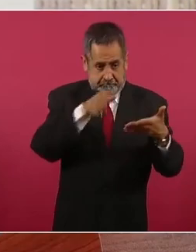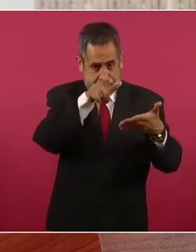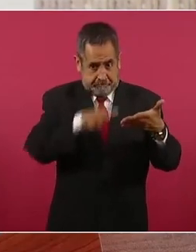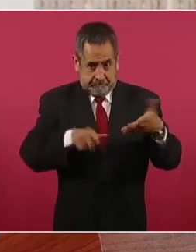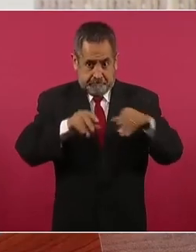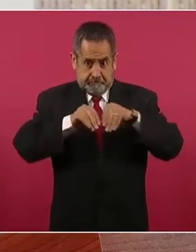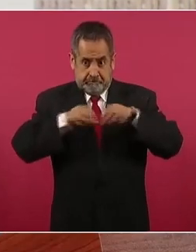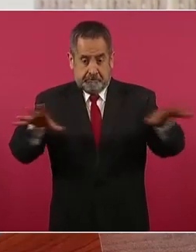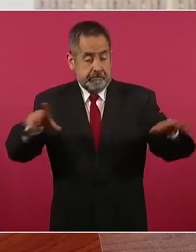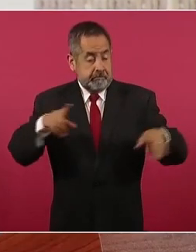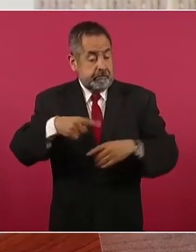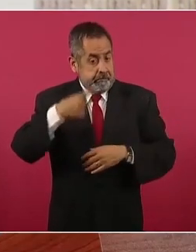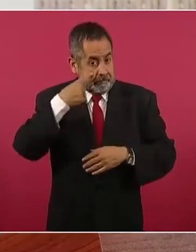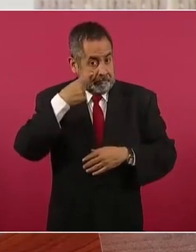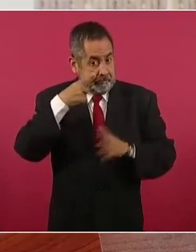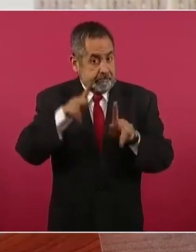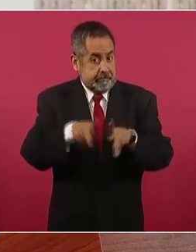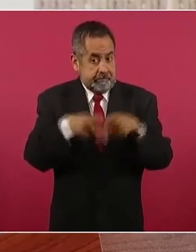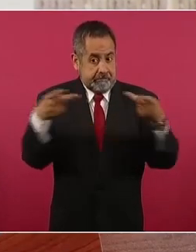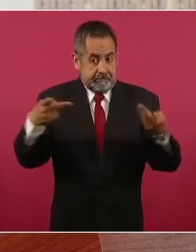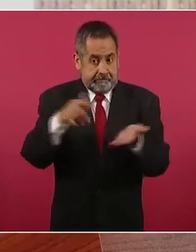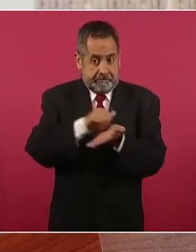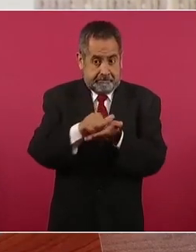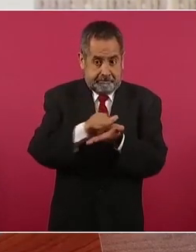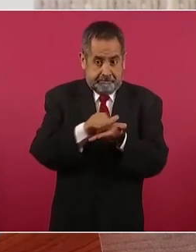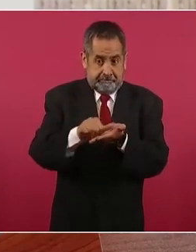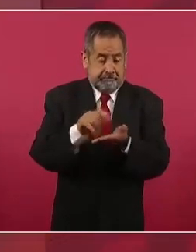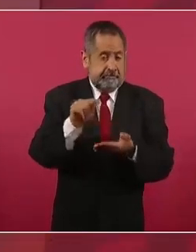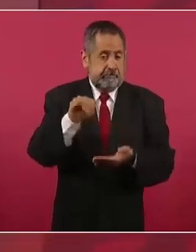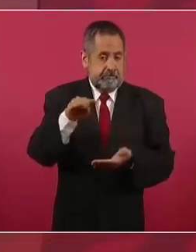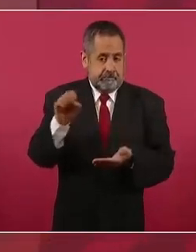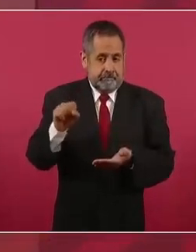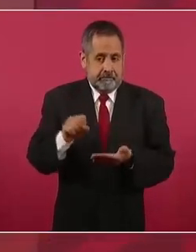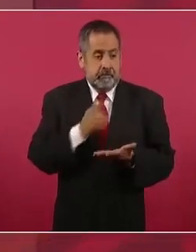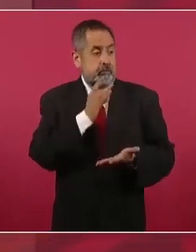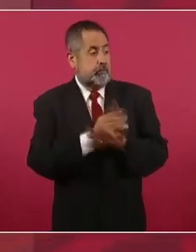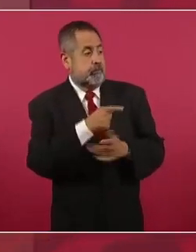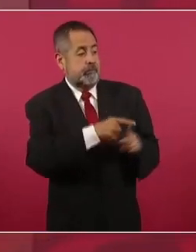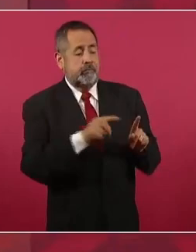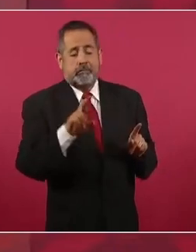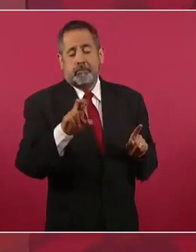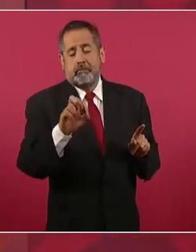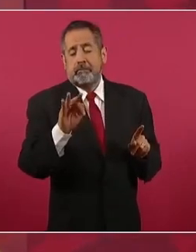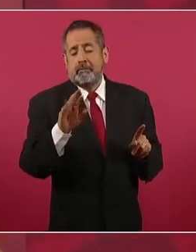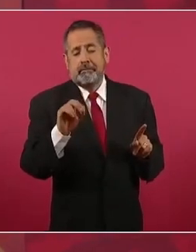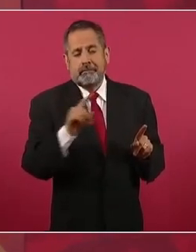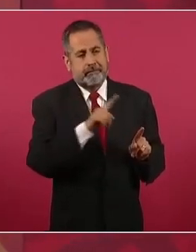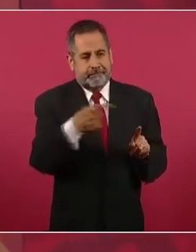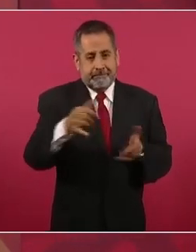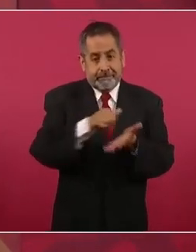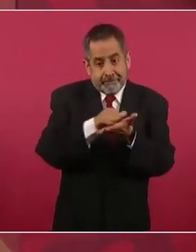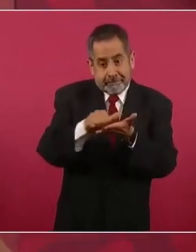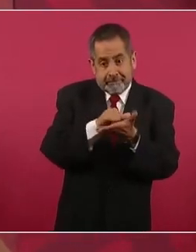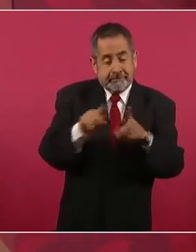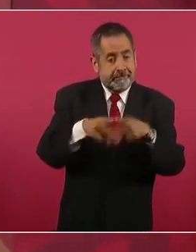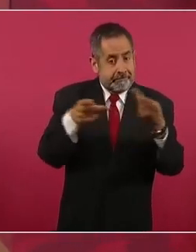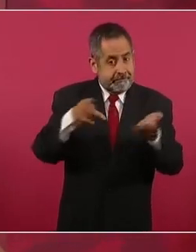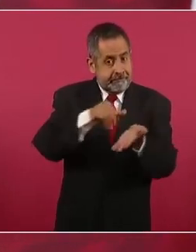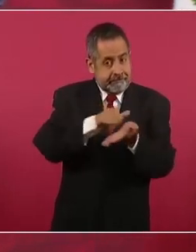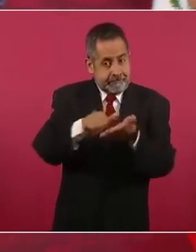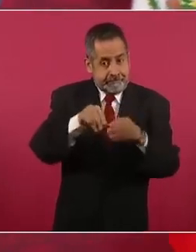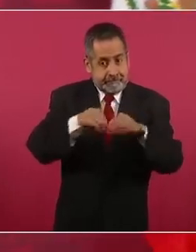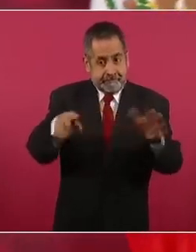Fíjense Para que no crean que nada más es el Reforma En el New York Times